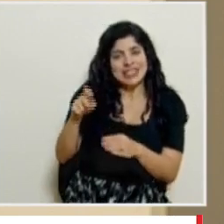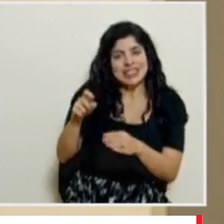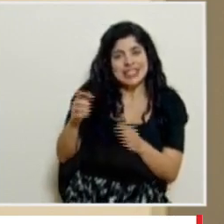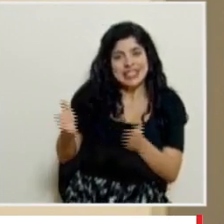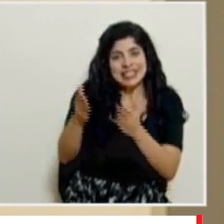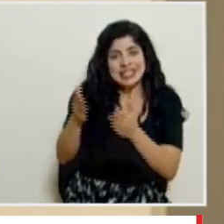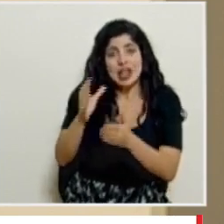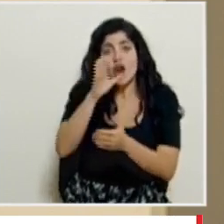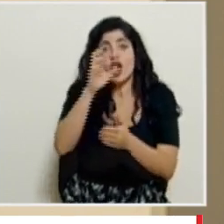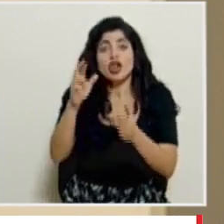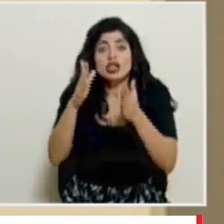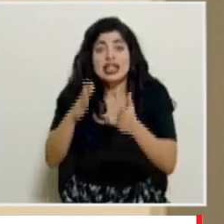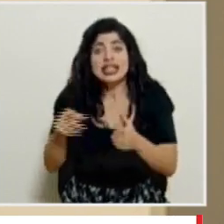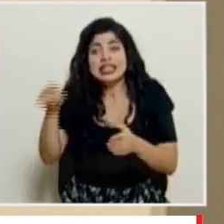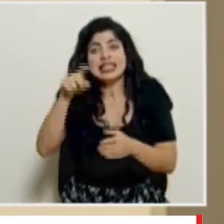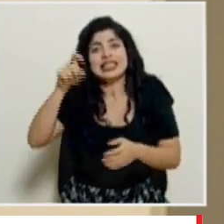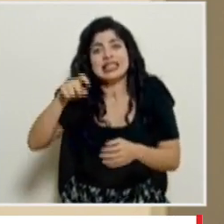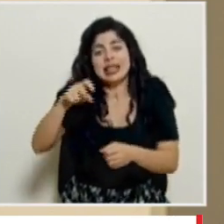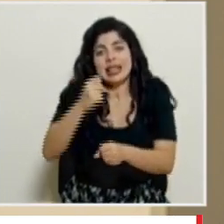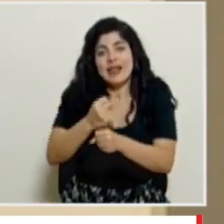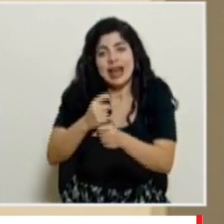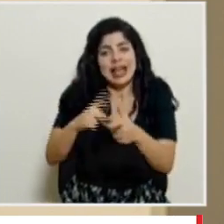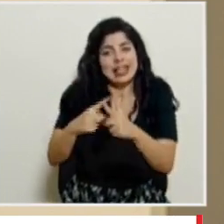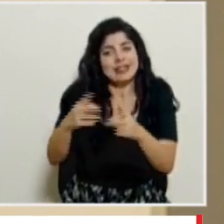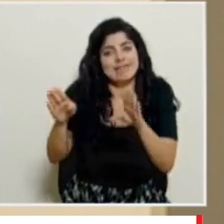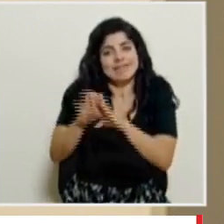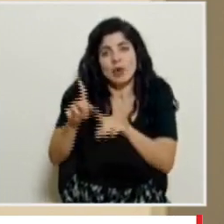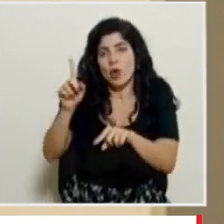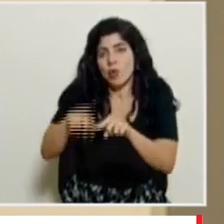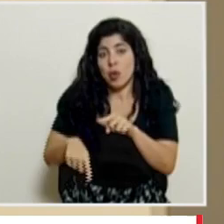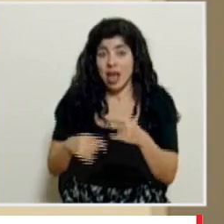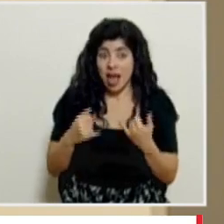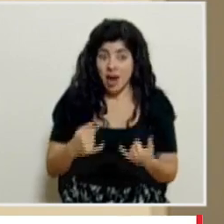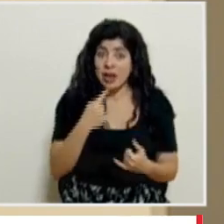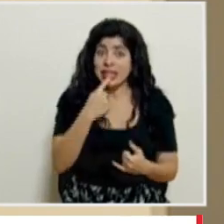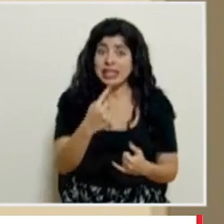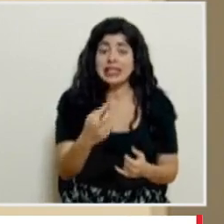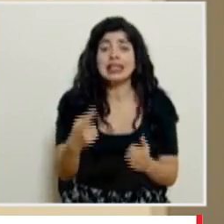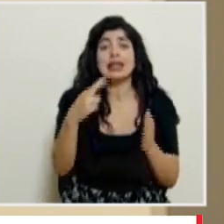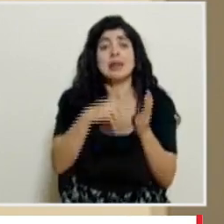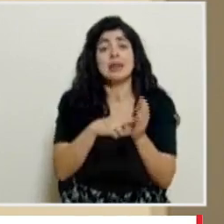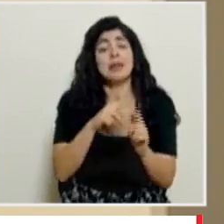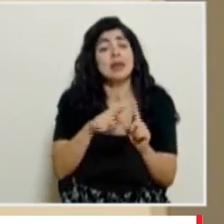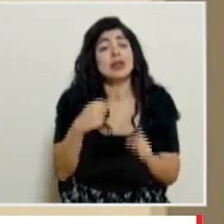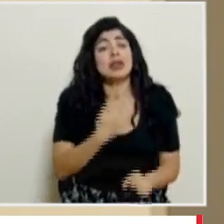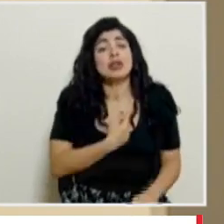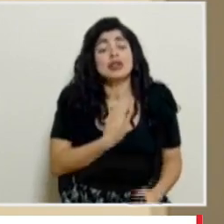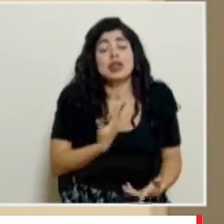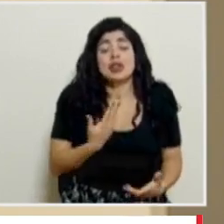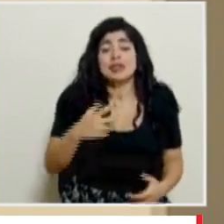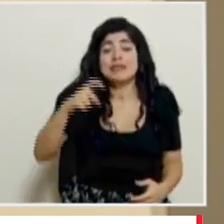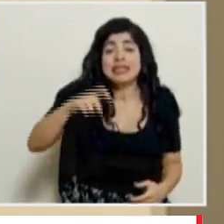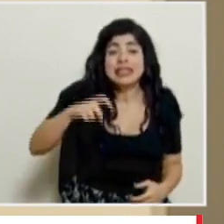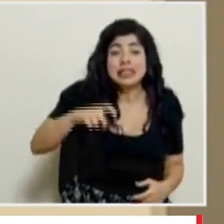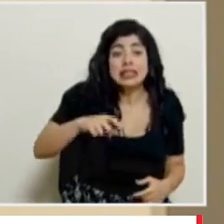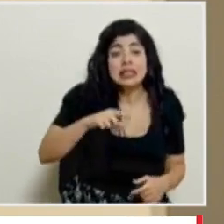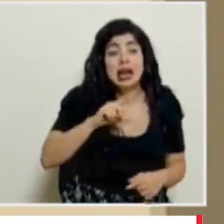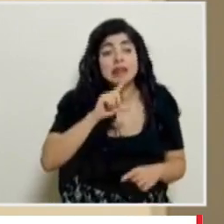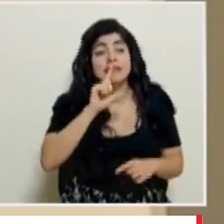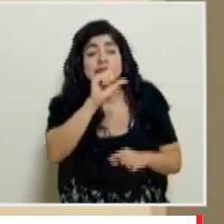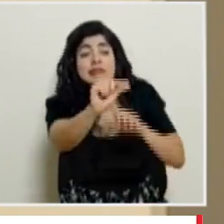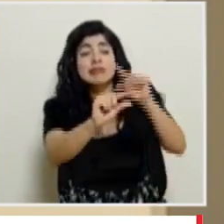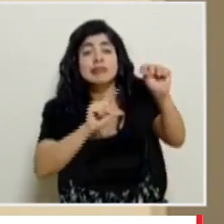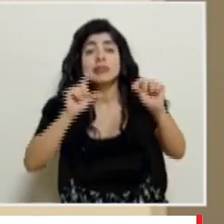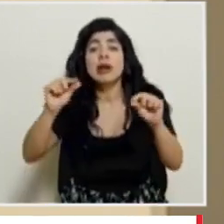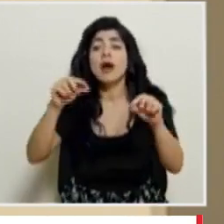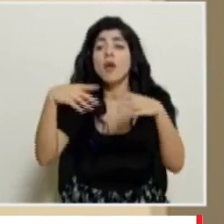y las costarricenses necesitamos trabajar y esa es la posición que estamos manteniendo pero dependemos de que en los territorios,